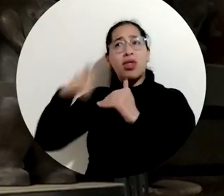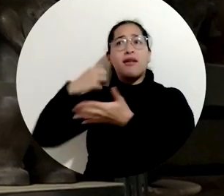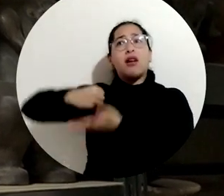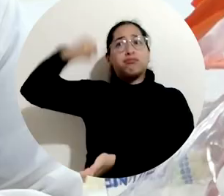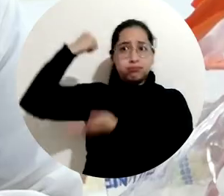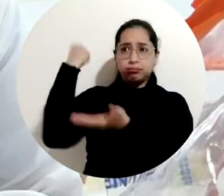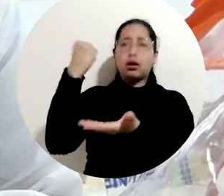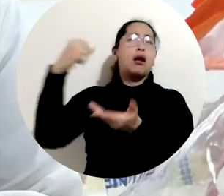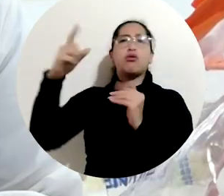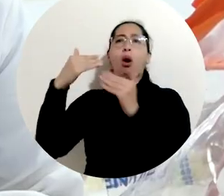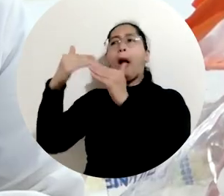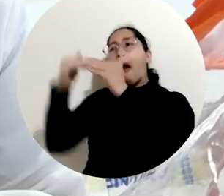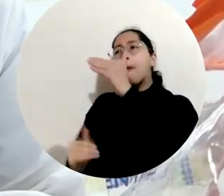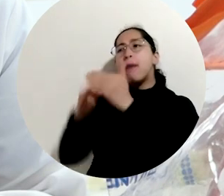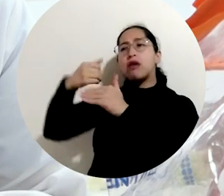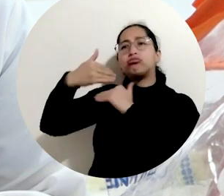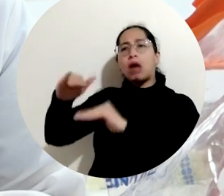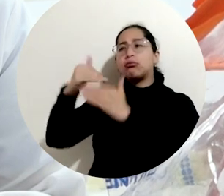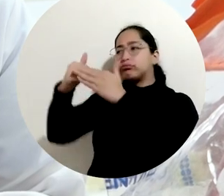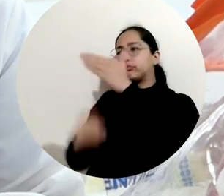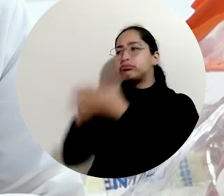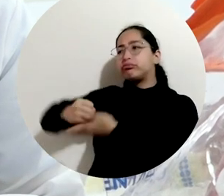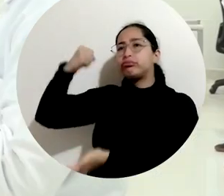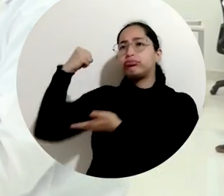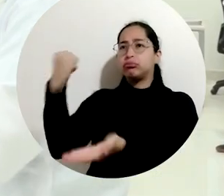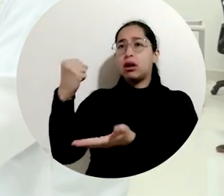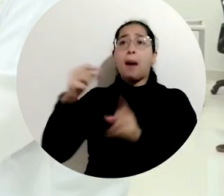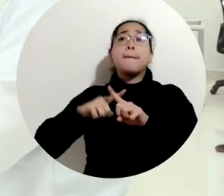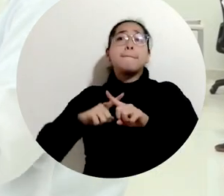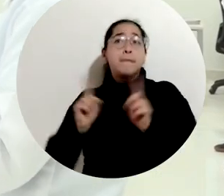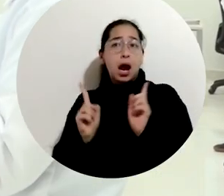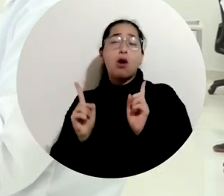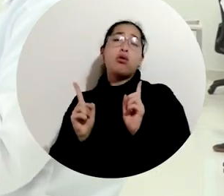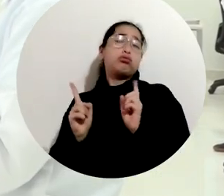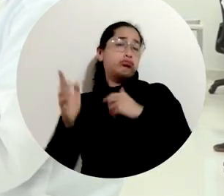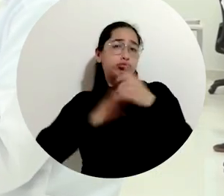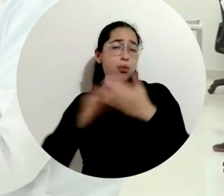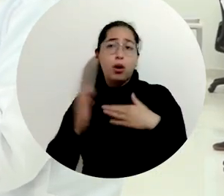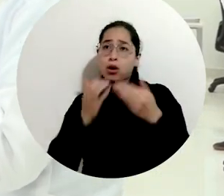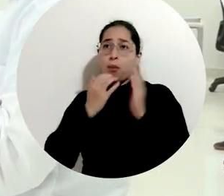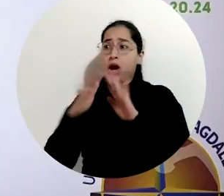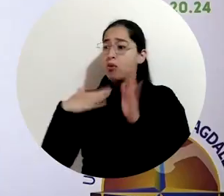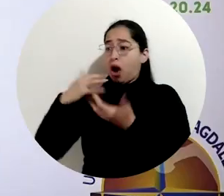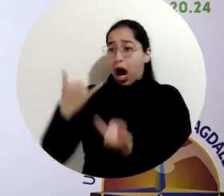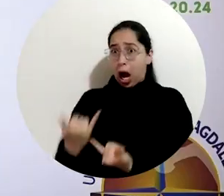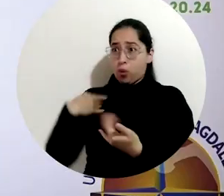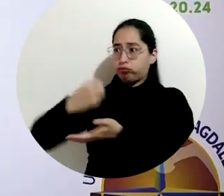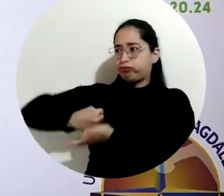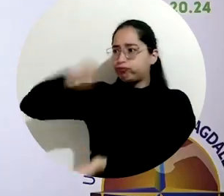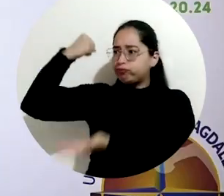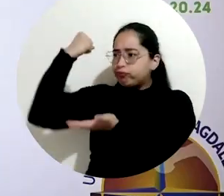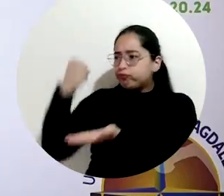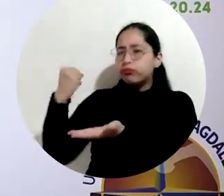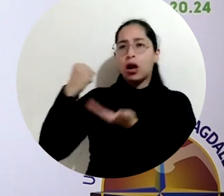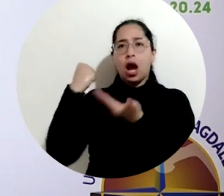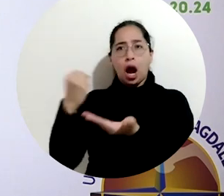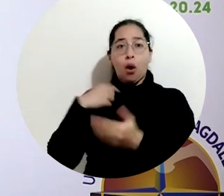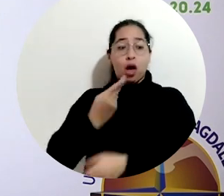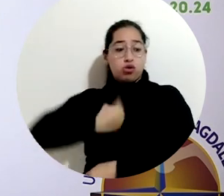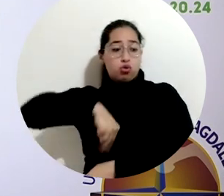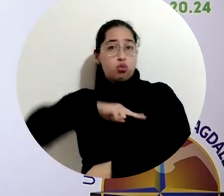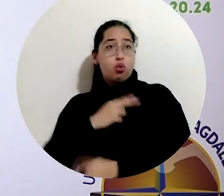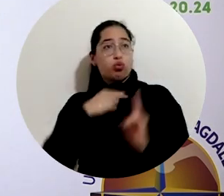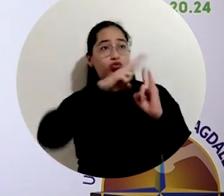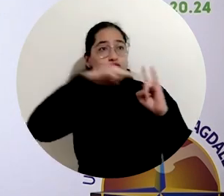tanto en educación superior como en ciencia y tecnología. Sin embargo, con pocos recursos, ya hoy podemos decir que hacemos parte del 5